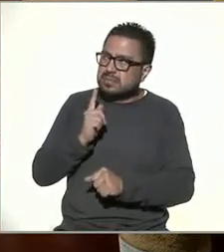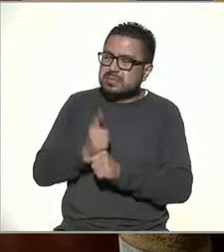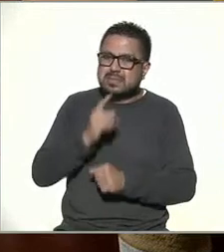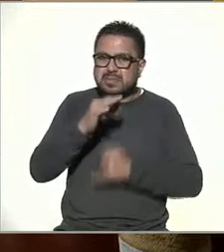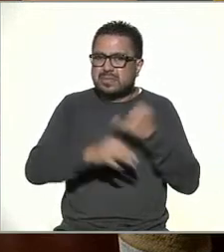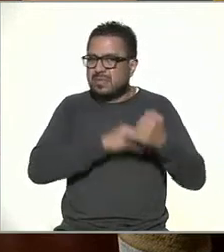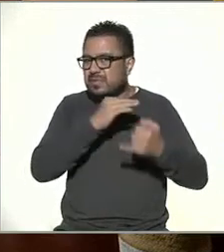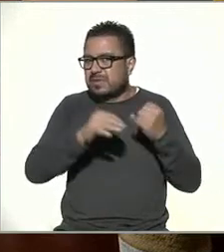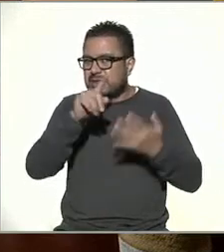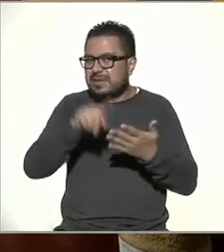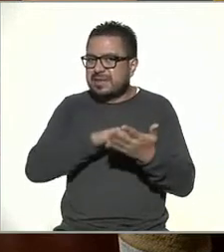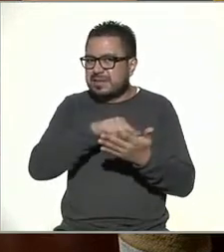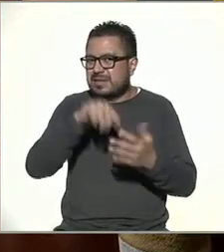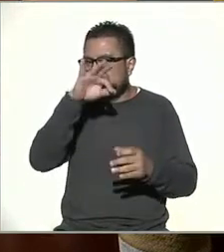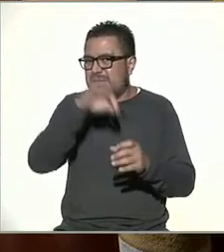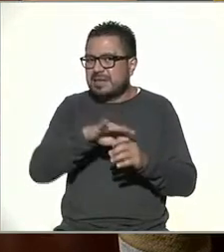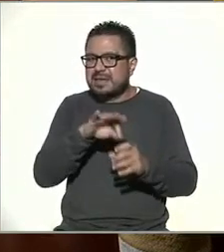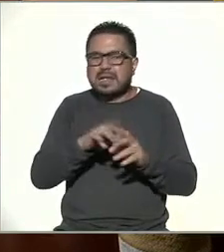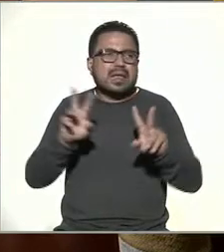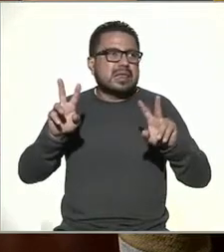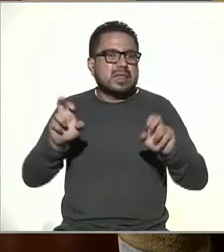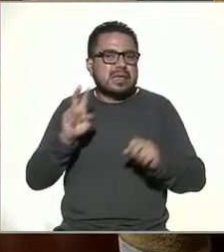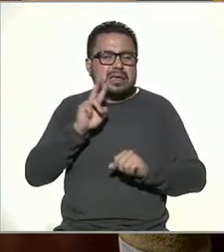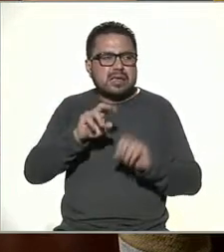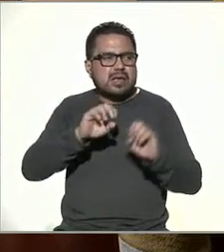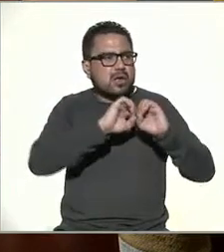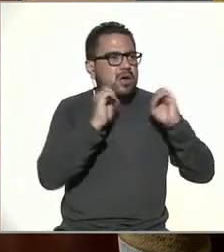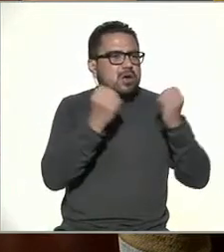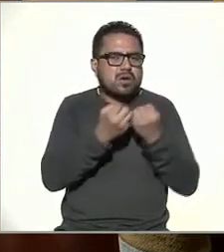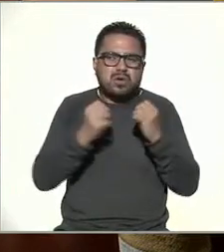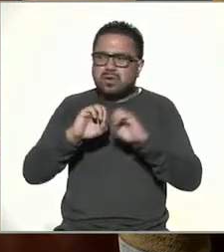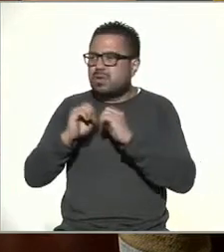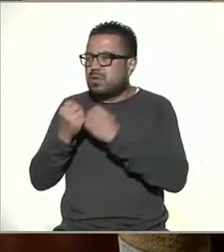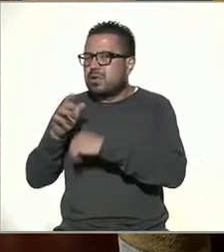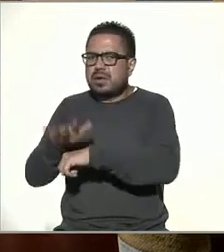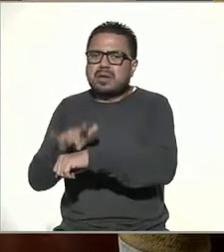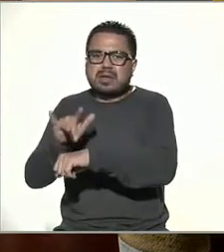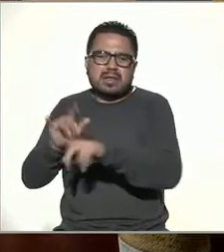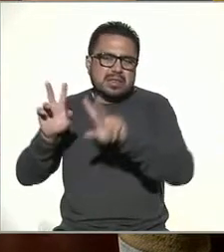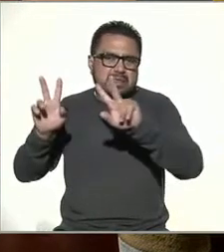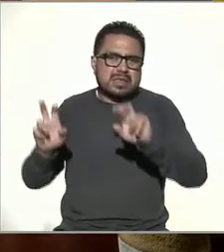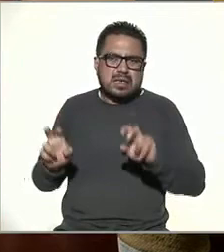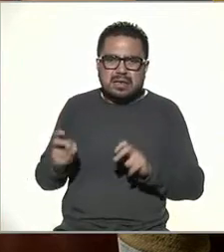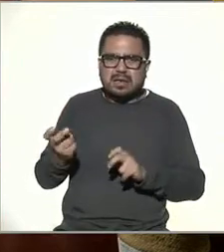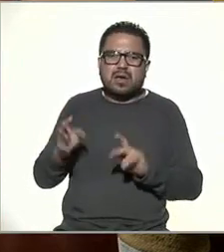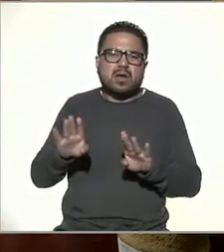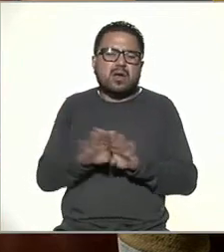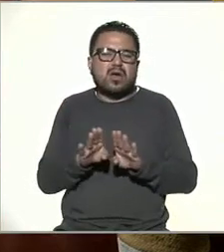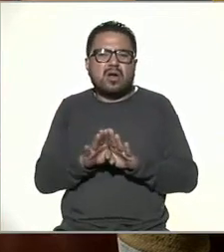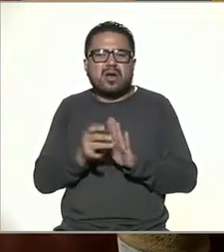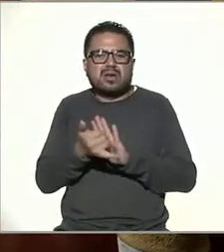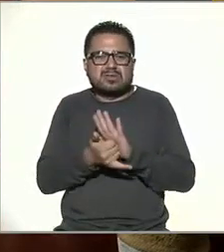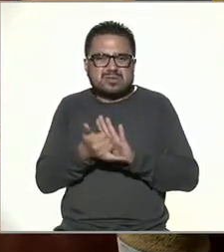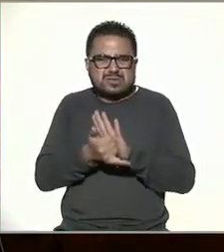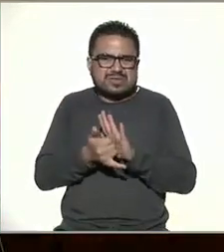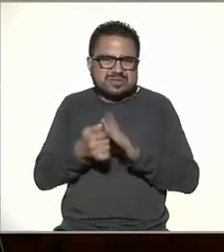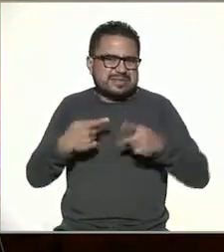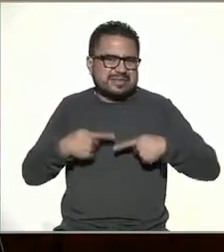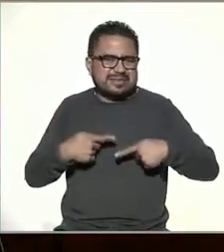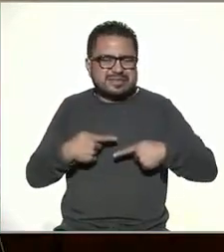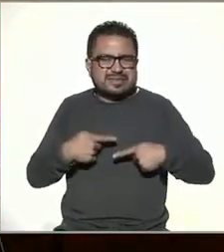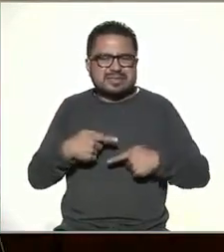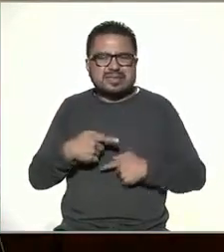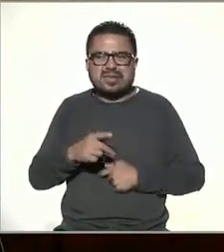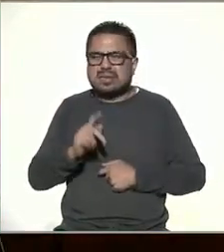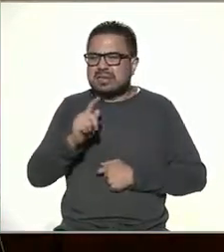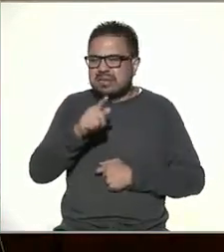elecciones es un tema que vimos varias organizaciones que están tocando este tema es como los influencers es como oye ¿qué es